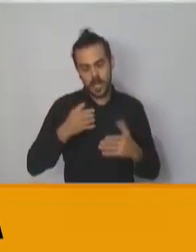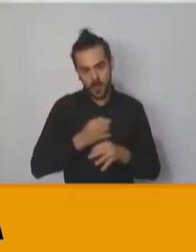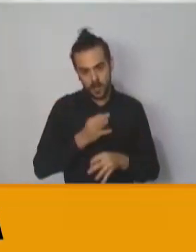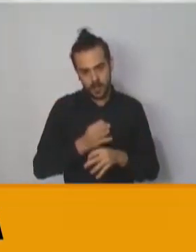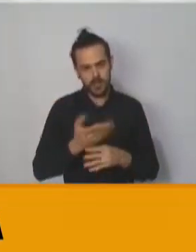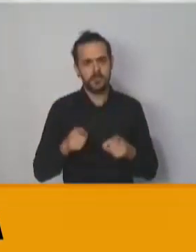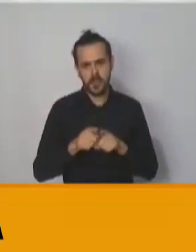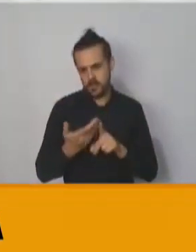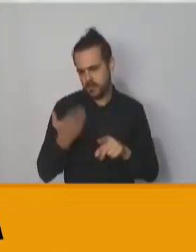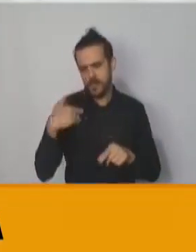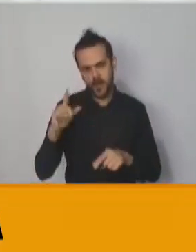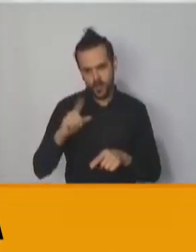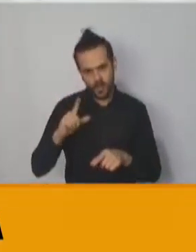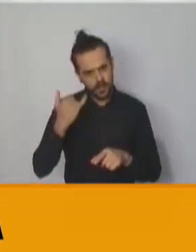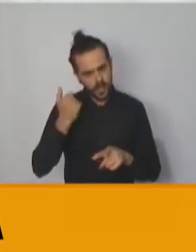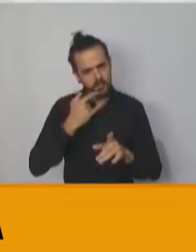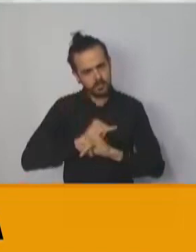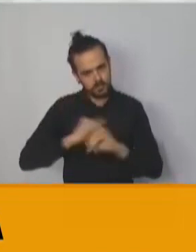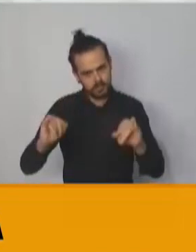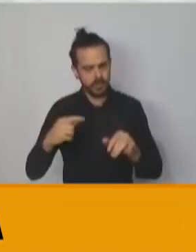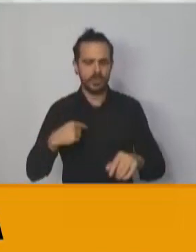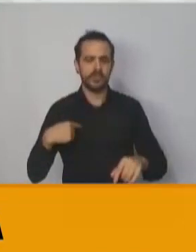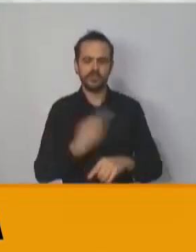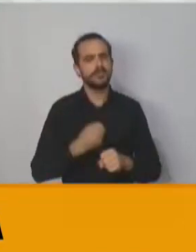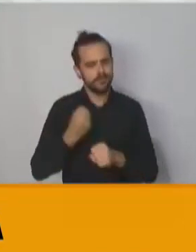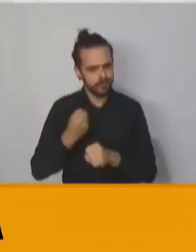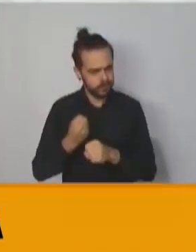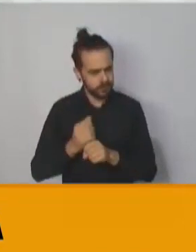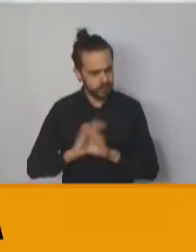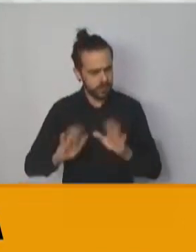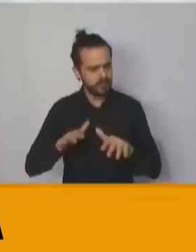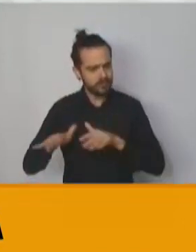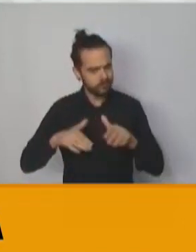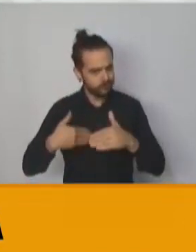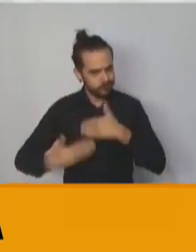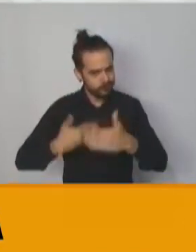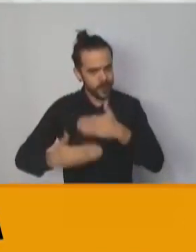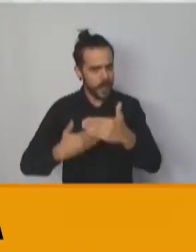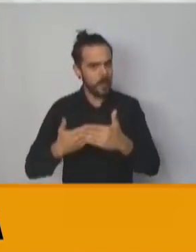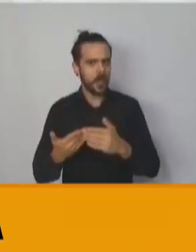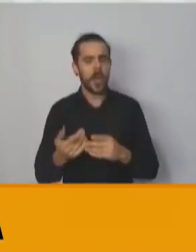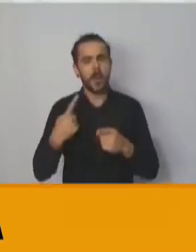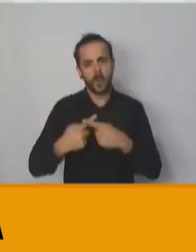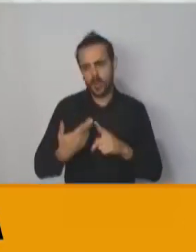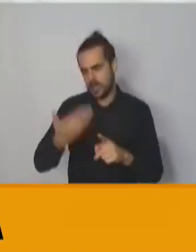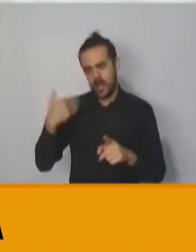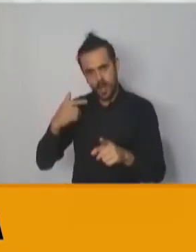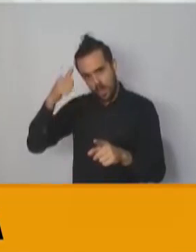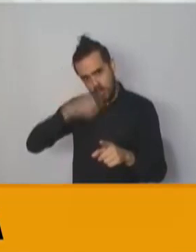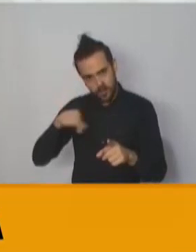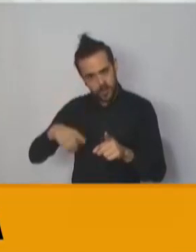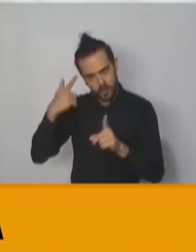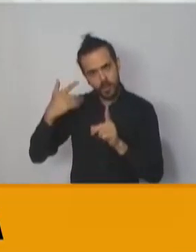el pasado lunes, estamos trabajando a partir de la decisión que se tomó el domingo en conjunto con la